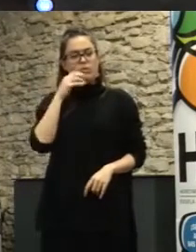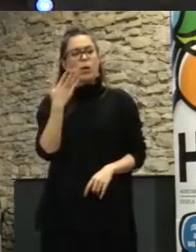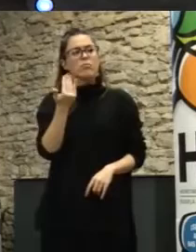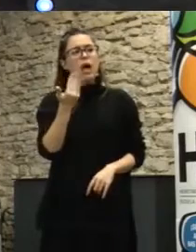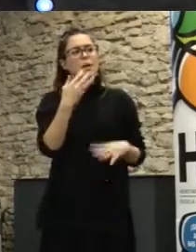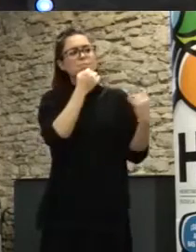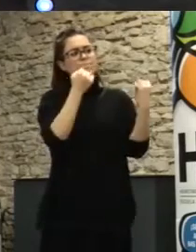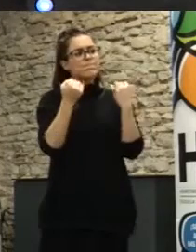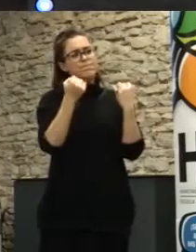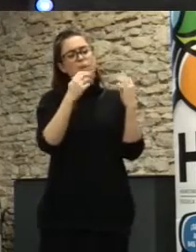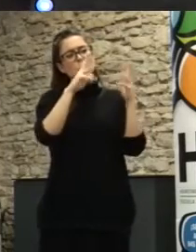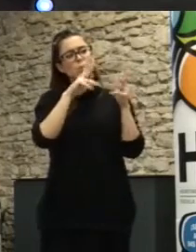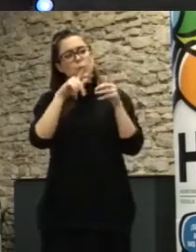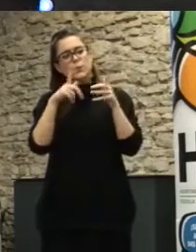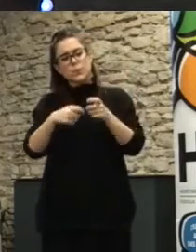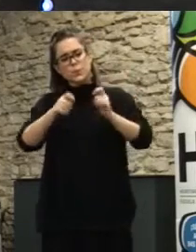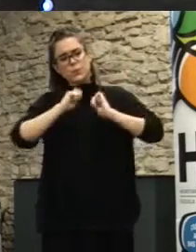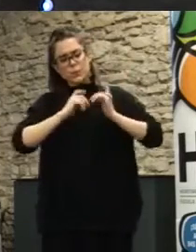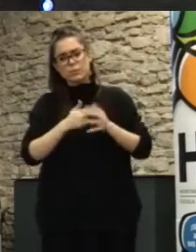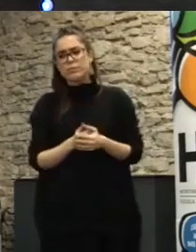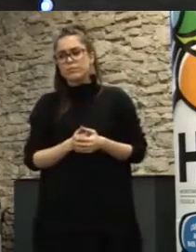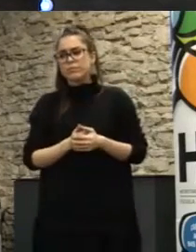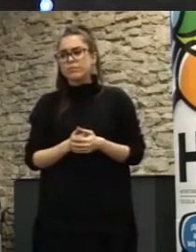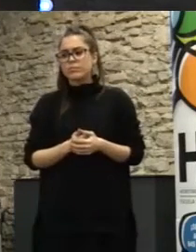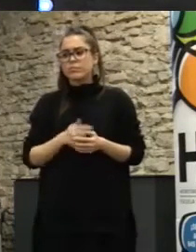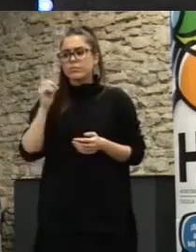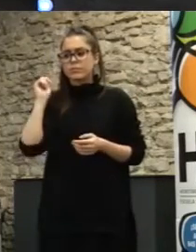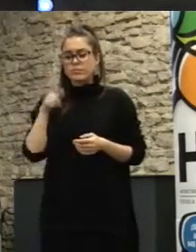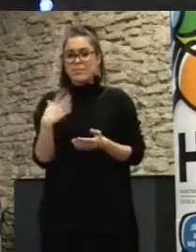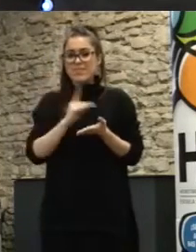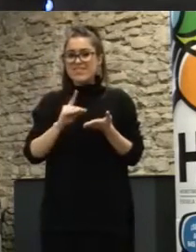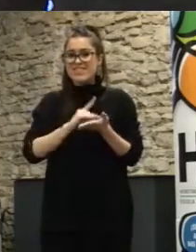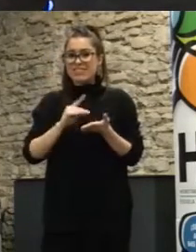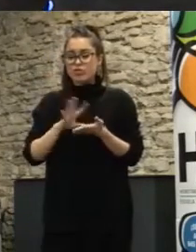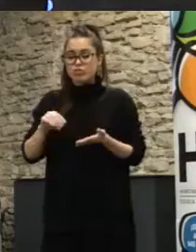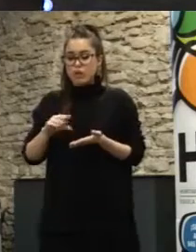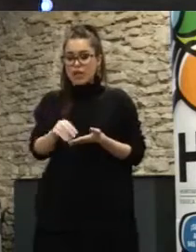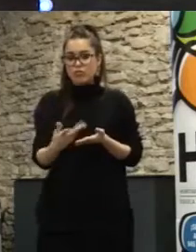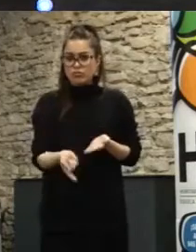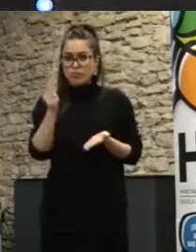propias administraciones de una manera organizada la reutilización de datos la cara